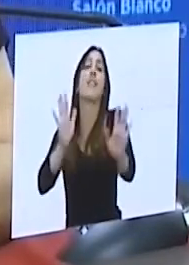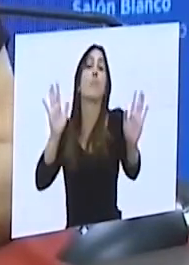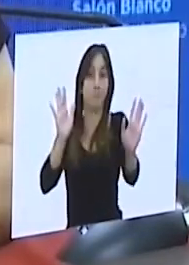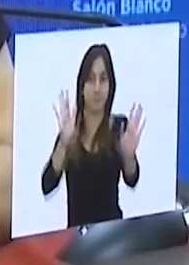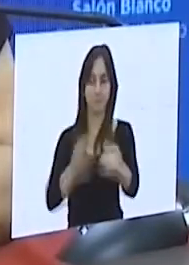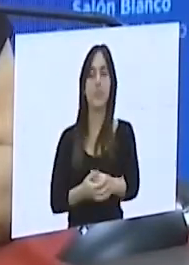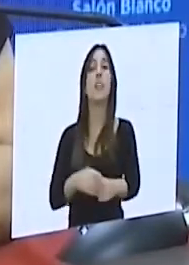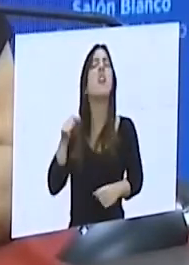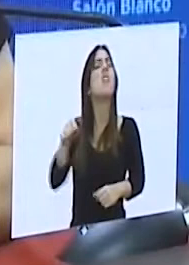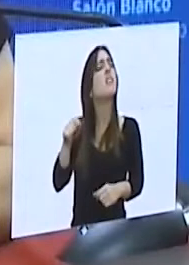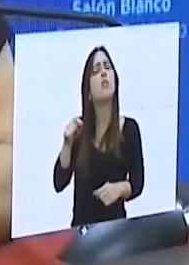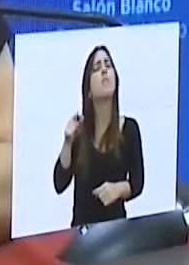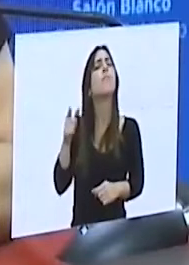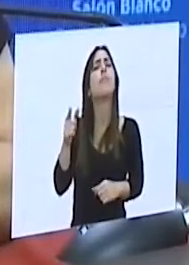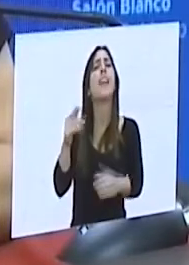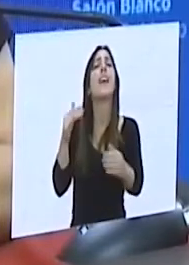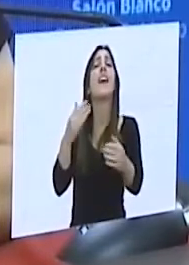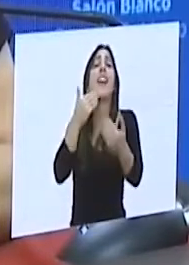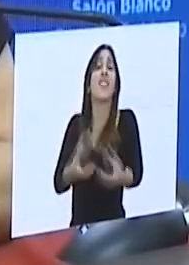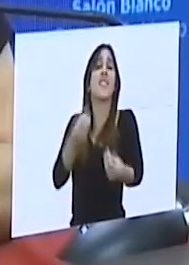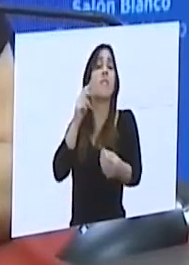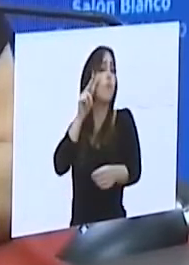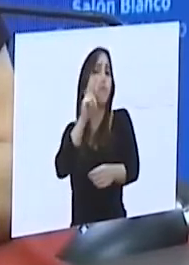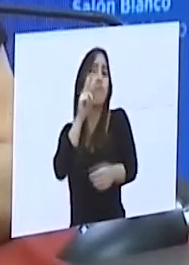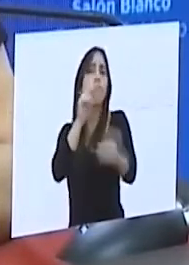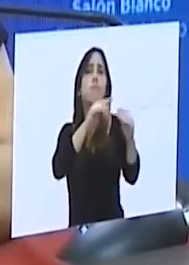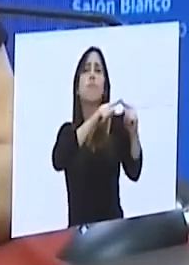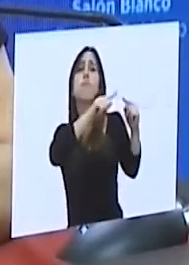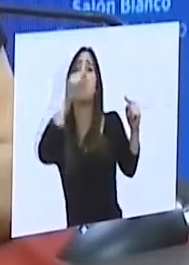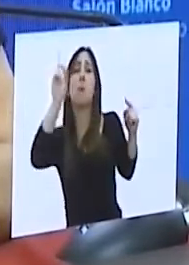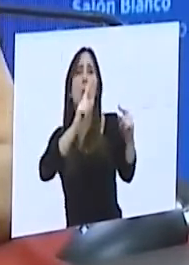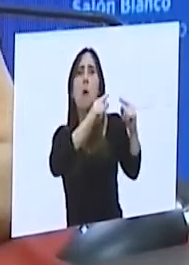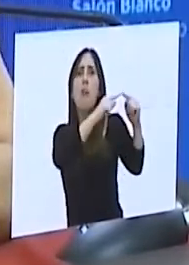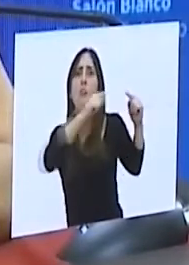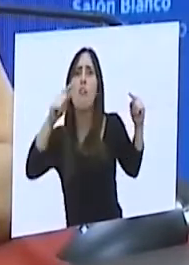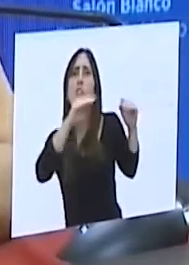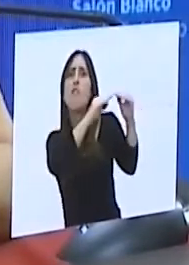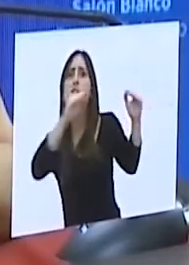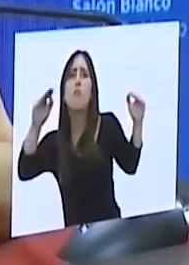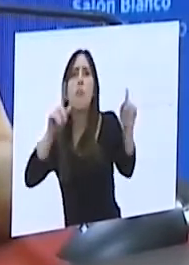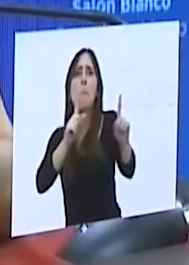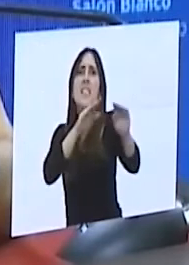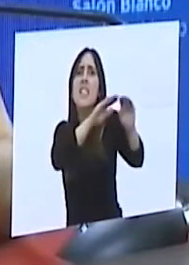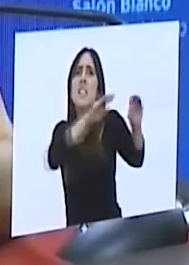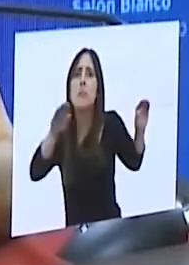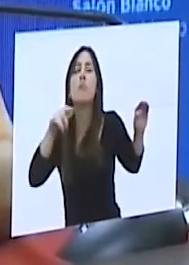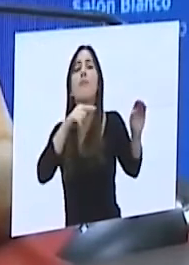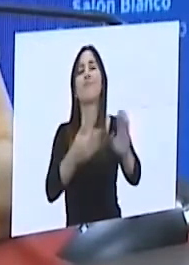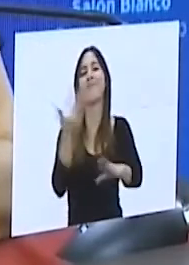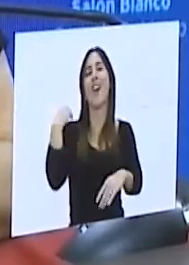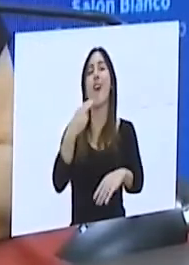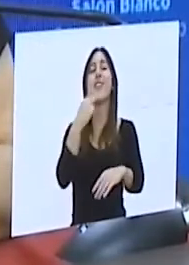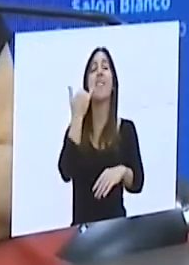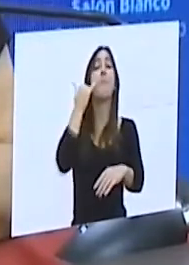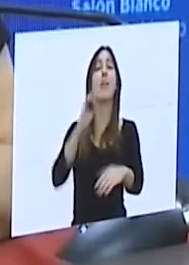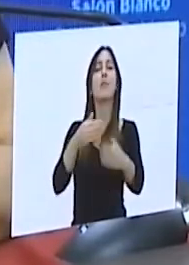autorizadas en toda la provincia, a excepción de Santa Fe y de Rosario, donde seguramente en estos días y posiblemente para el fin